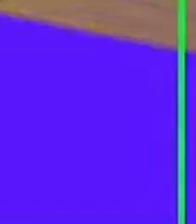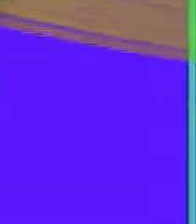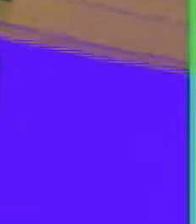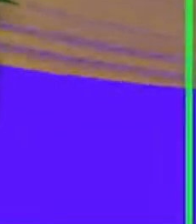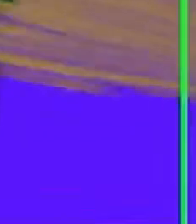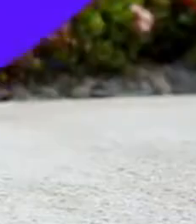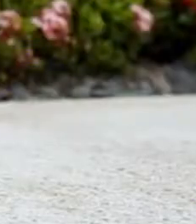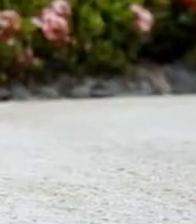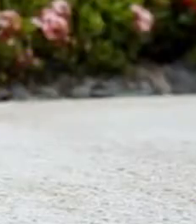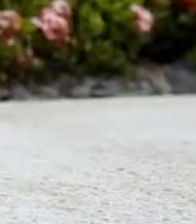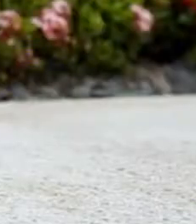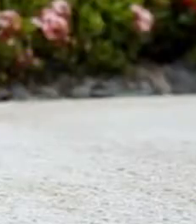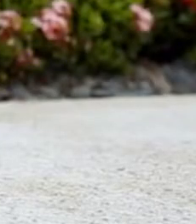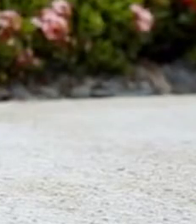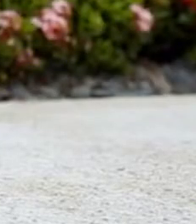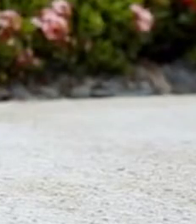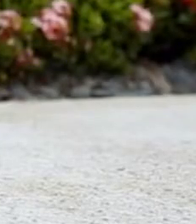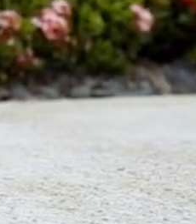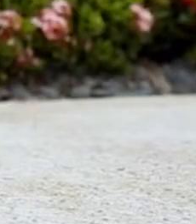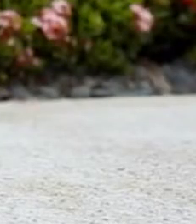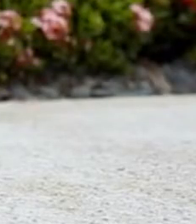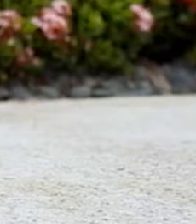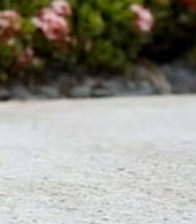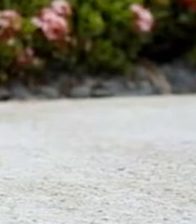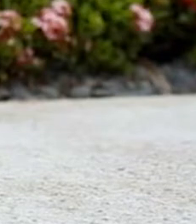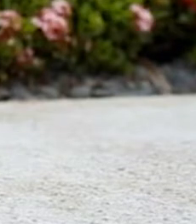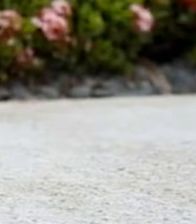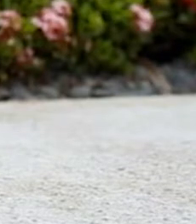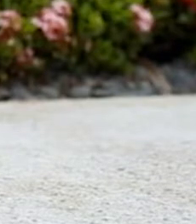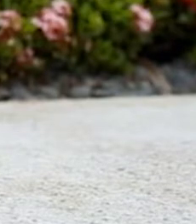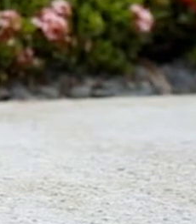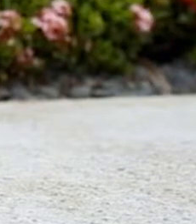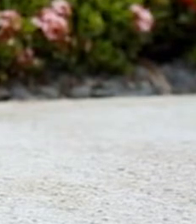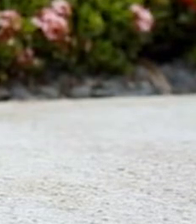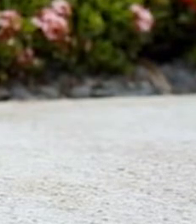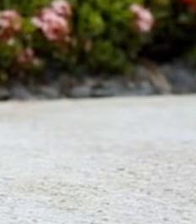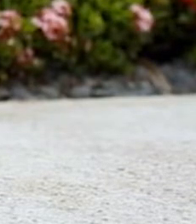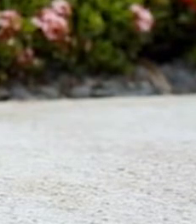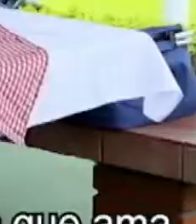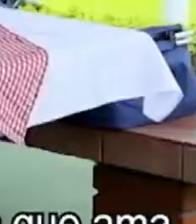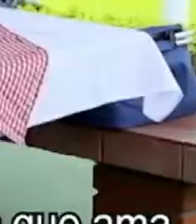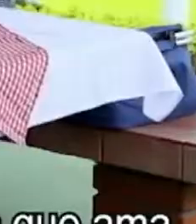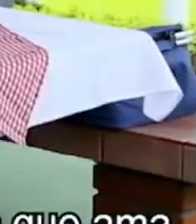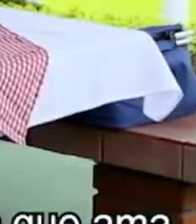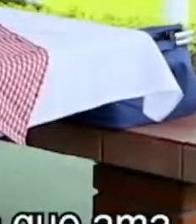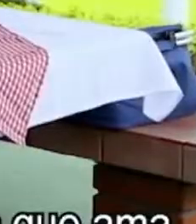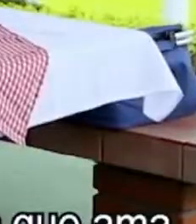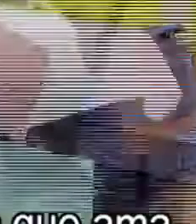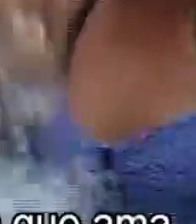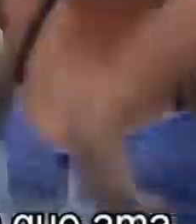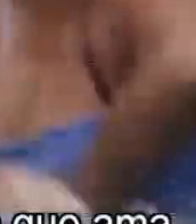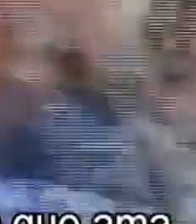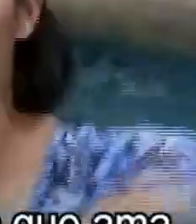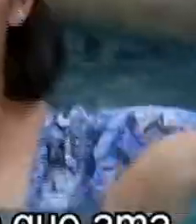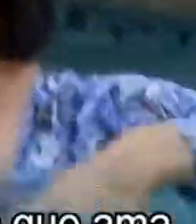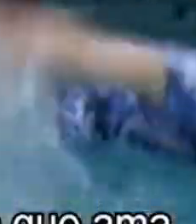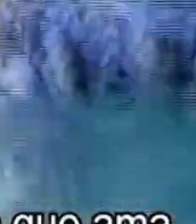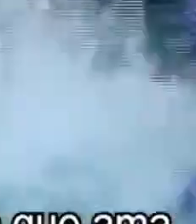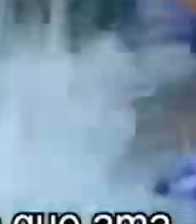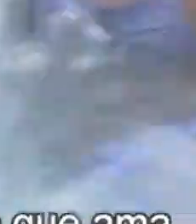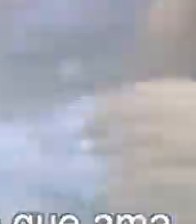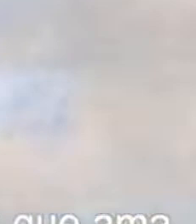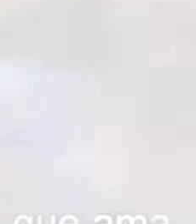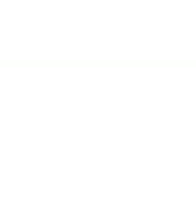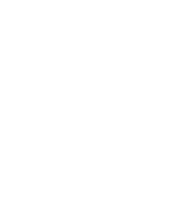olvide llevar jabón para lavarse las manos, solución alcohólica y toallas de papel. Es su responsabilidad cuidarse y